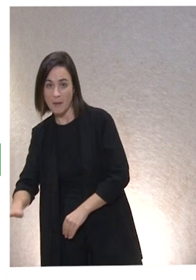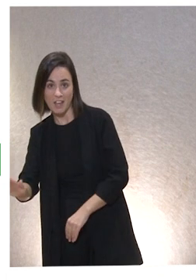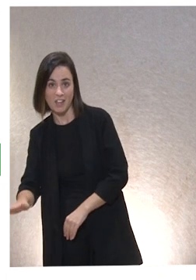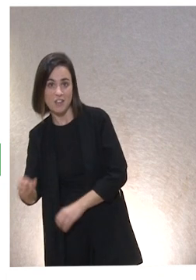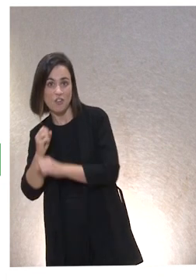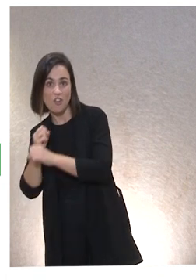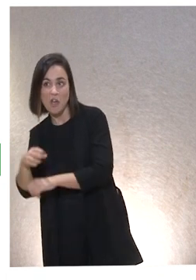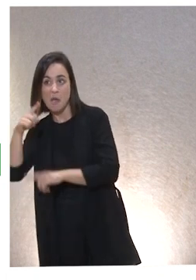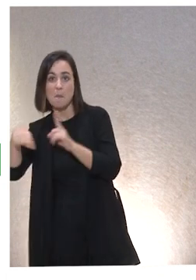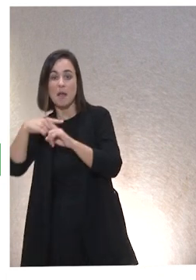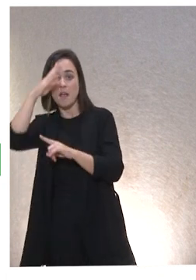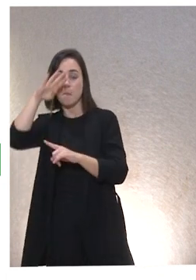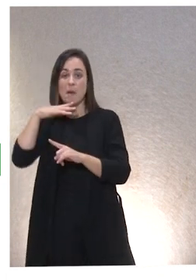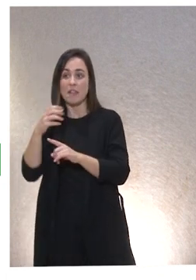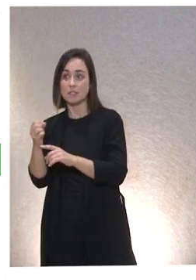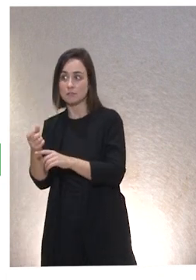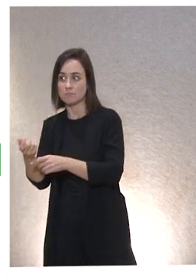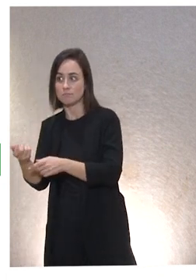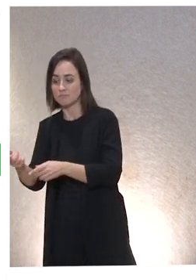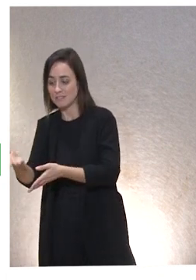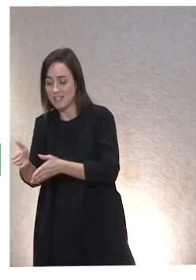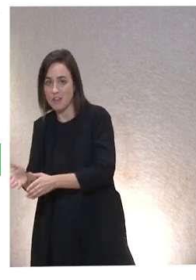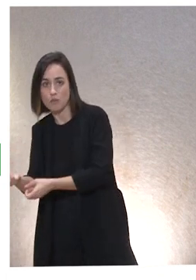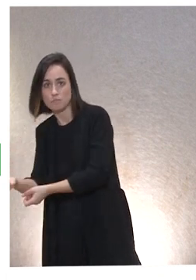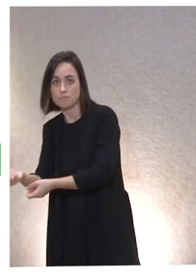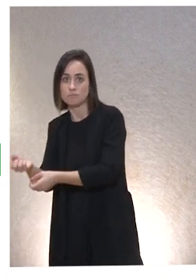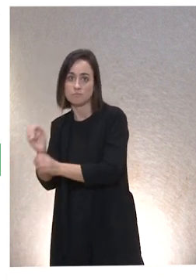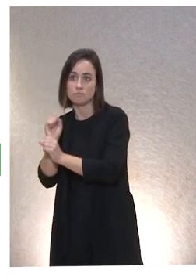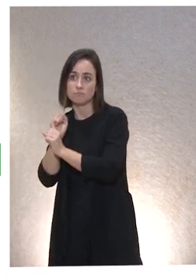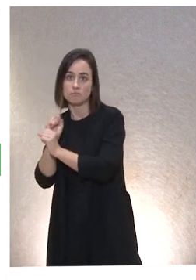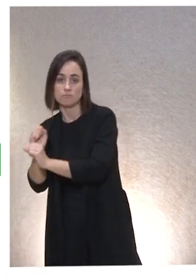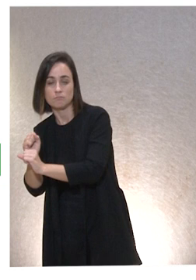padres y los padres dependen del hijo pequeño. Para muchas cosas.